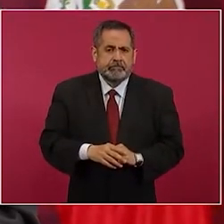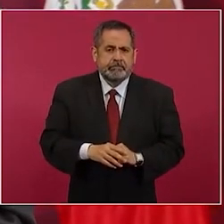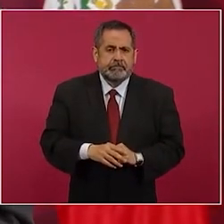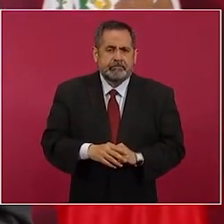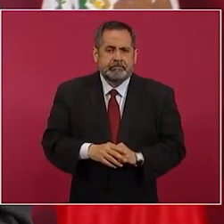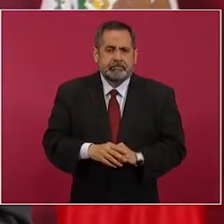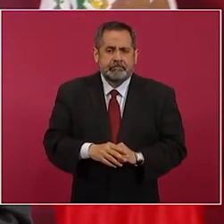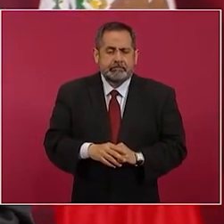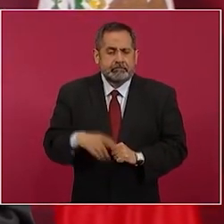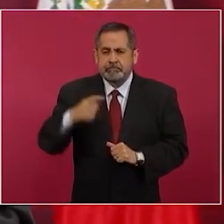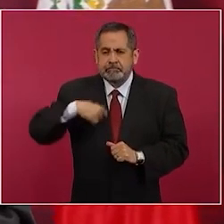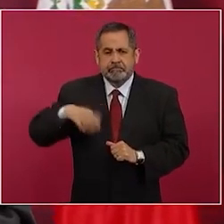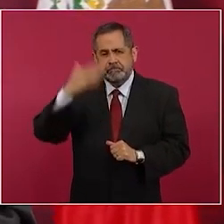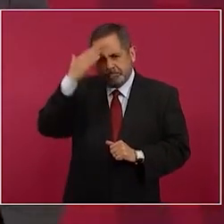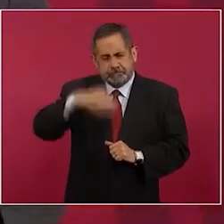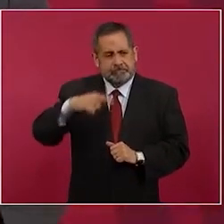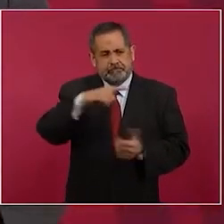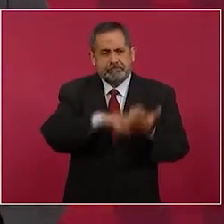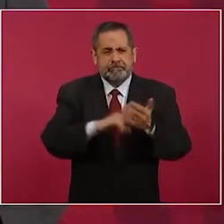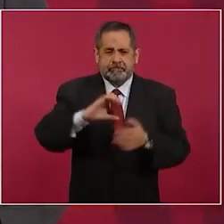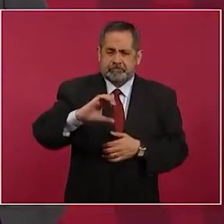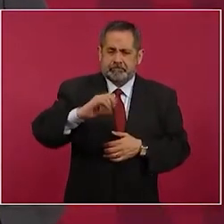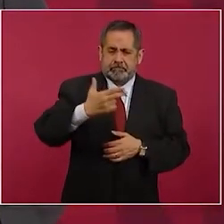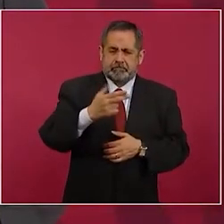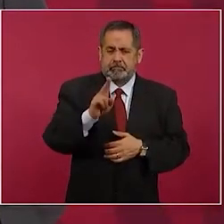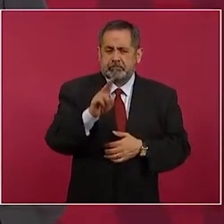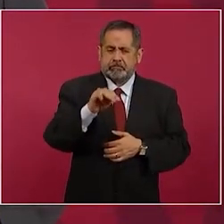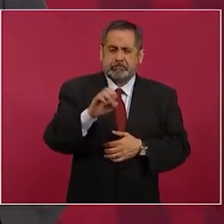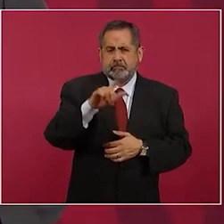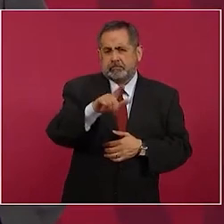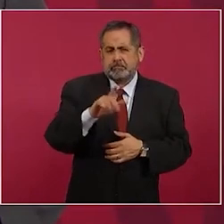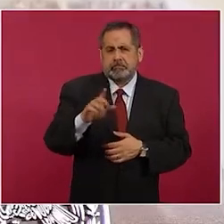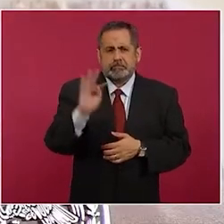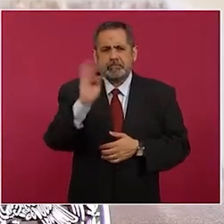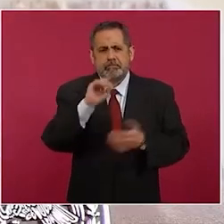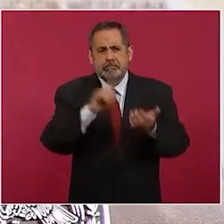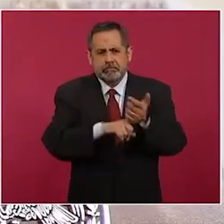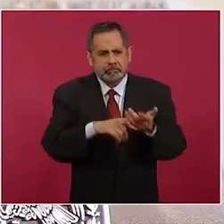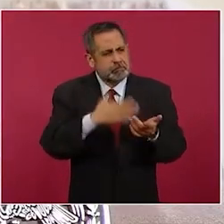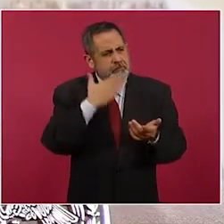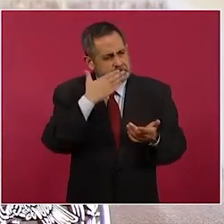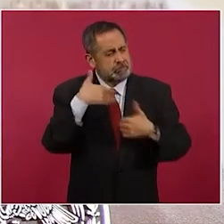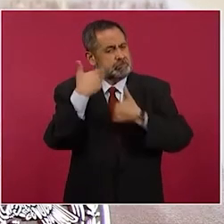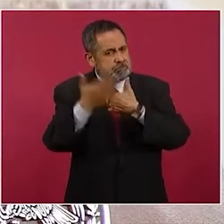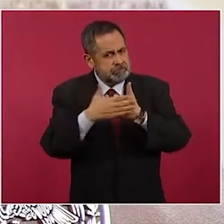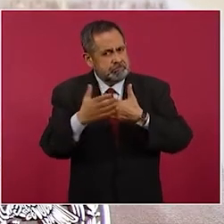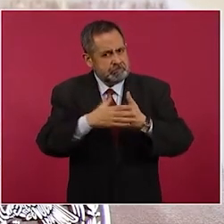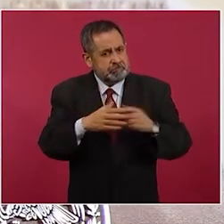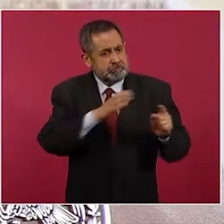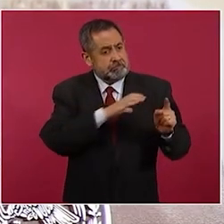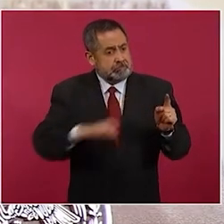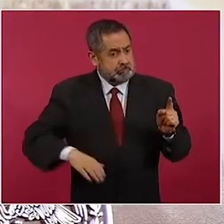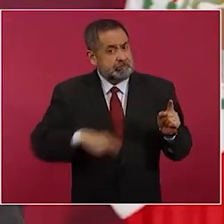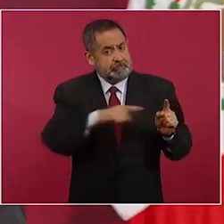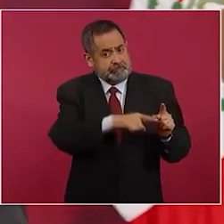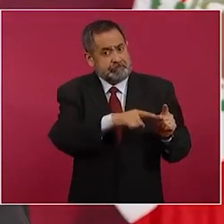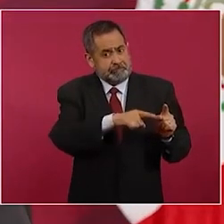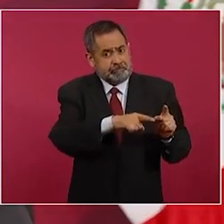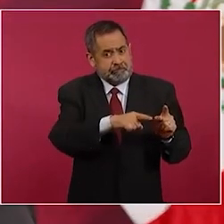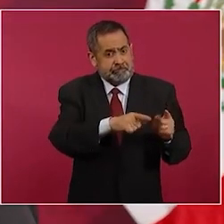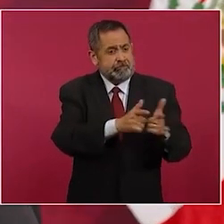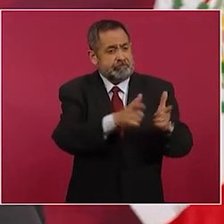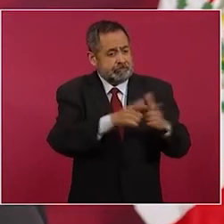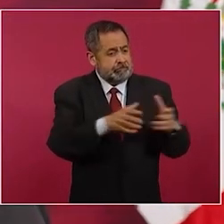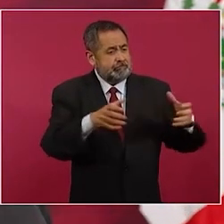ya sabemos que Chumel puede ser hasta un buen candidato para el